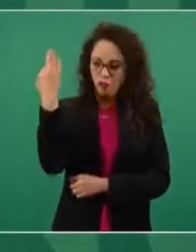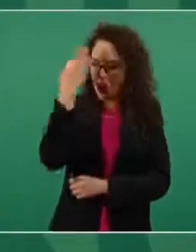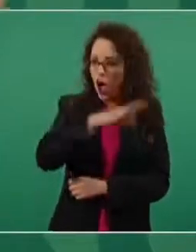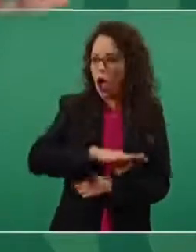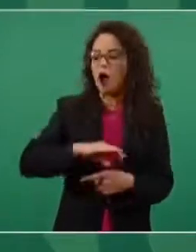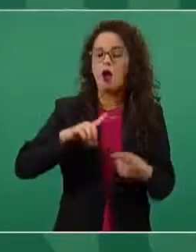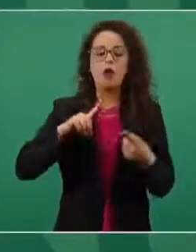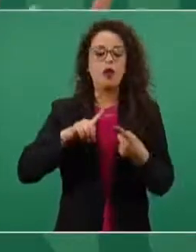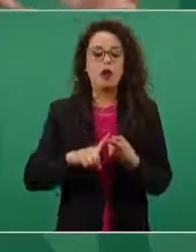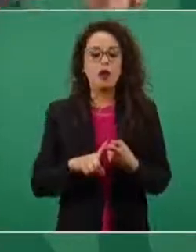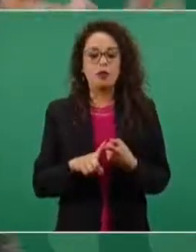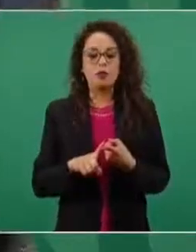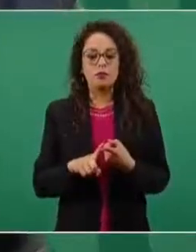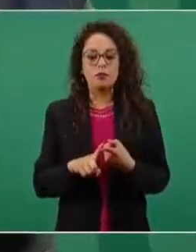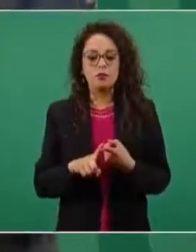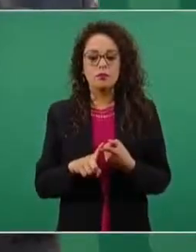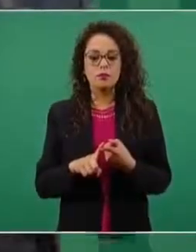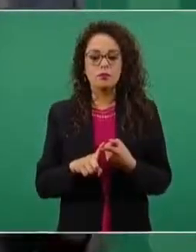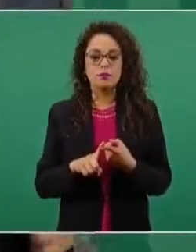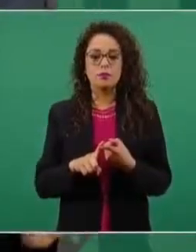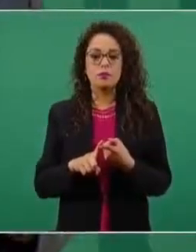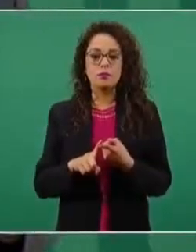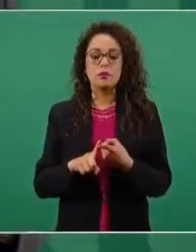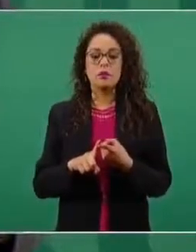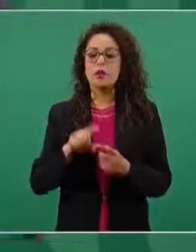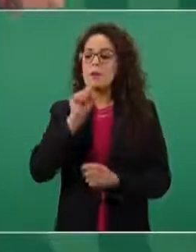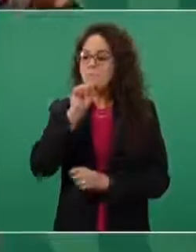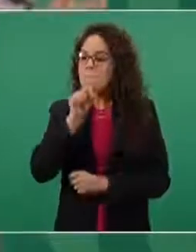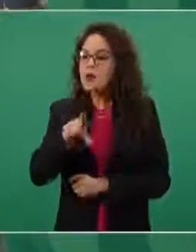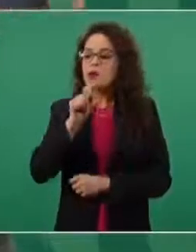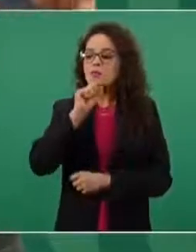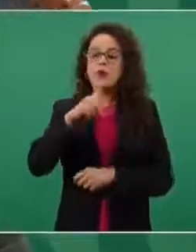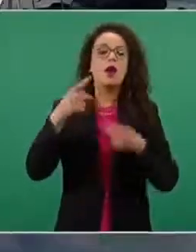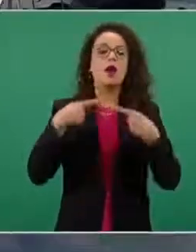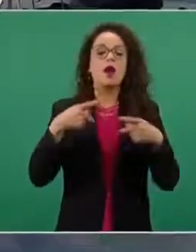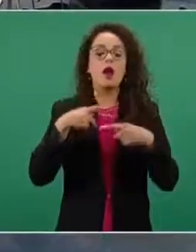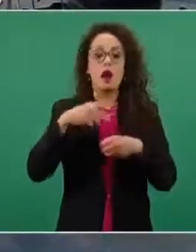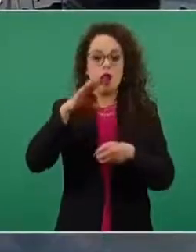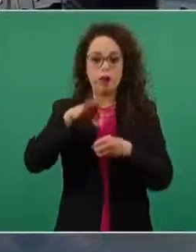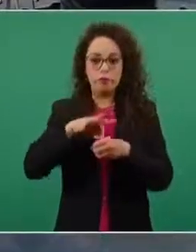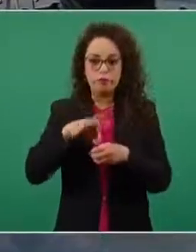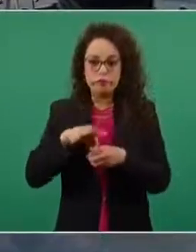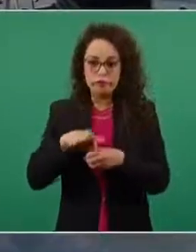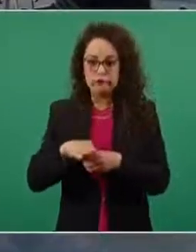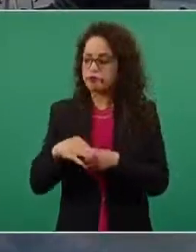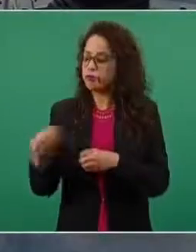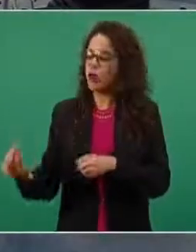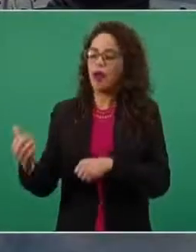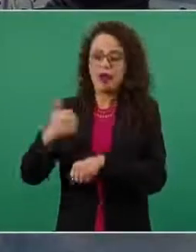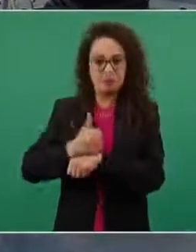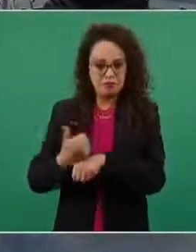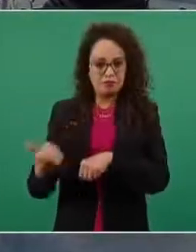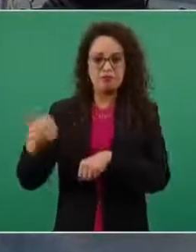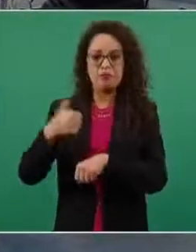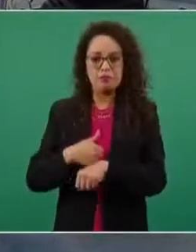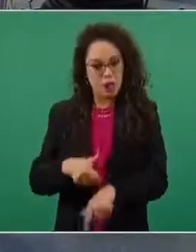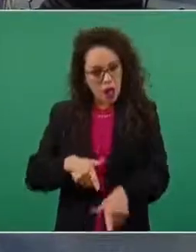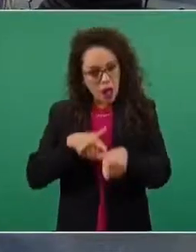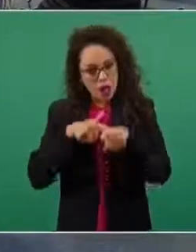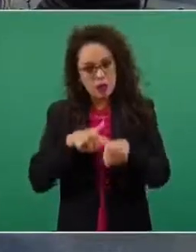para que quedaran los mismos, para que siguiera el saqueo, pues por eso